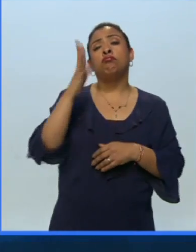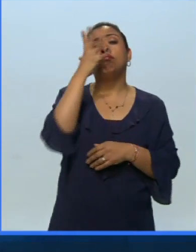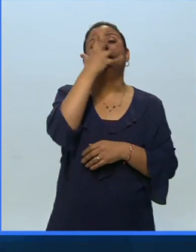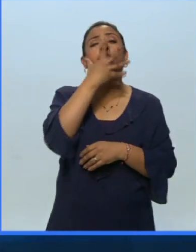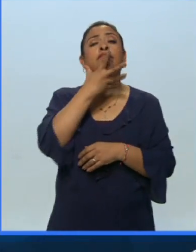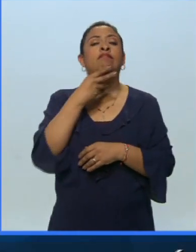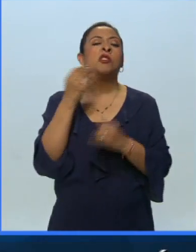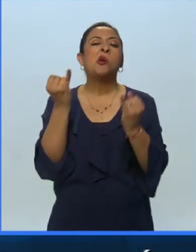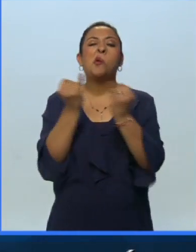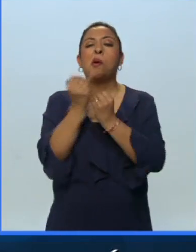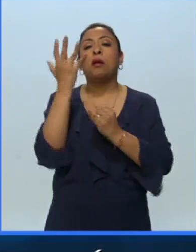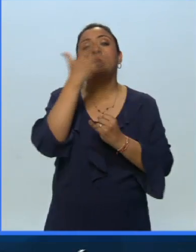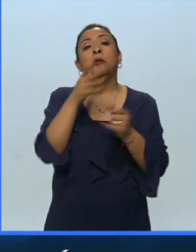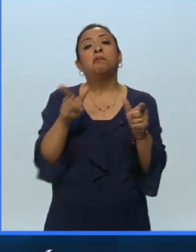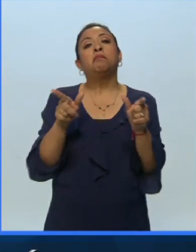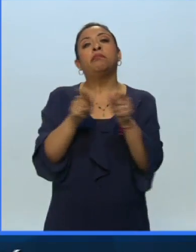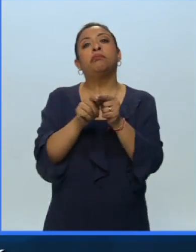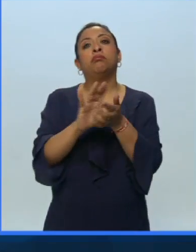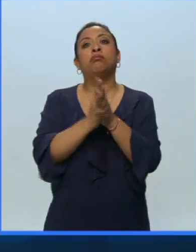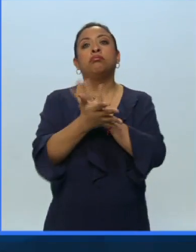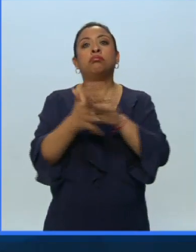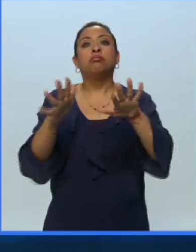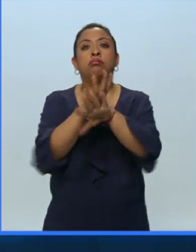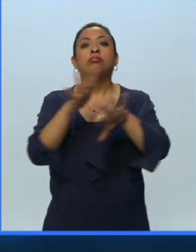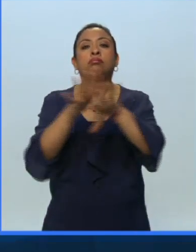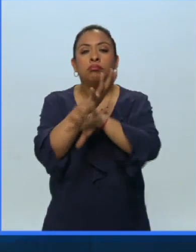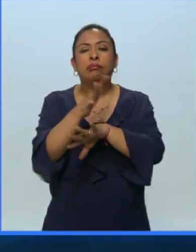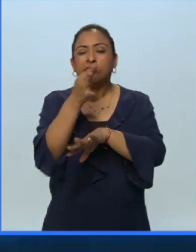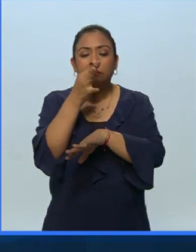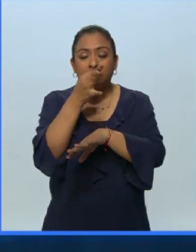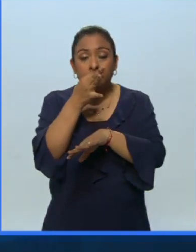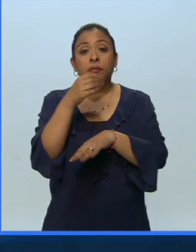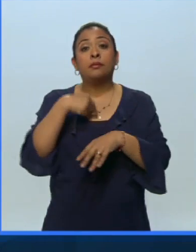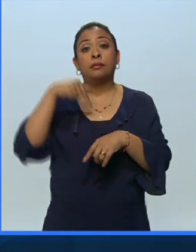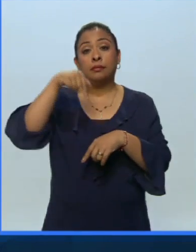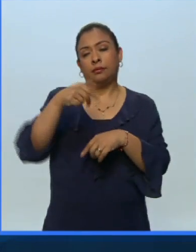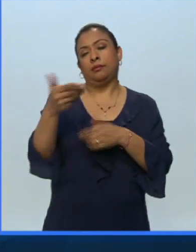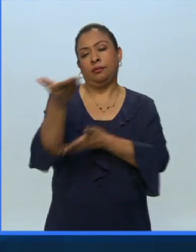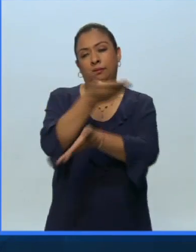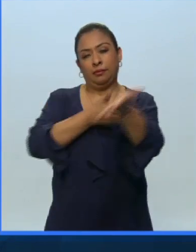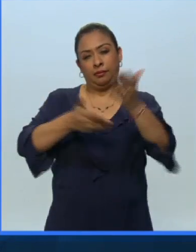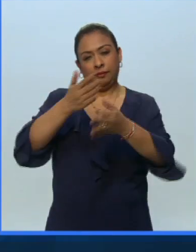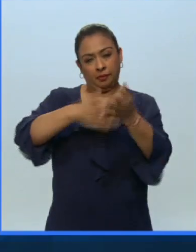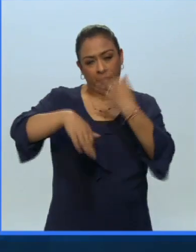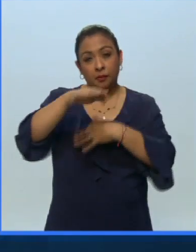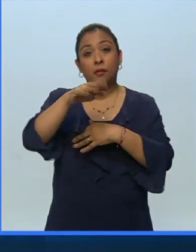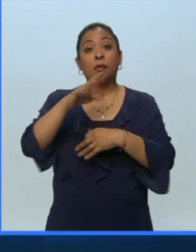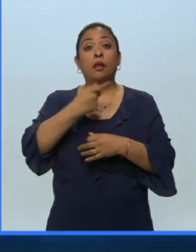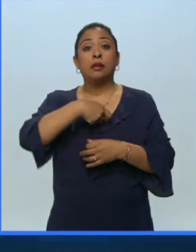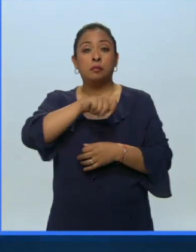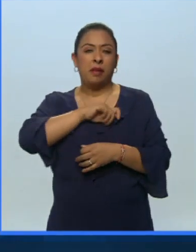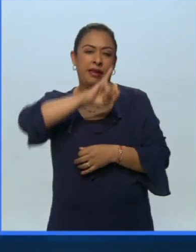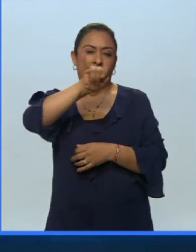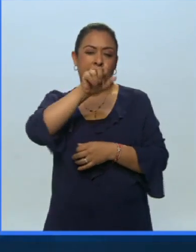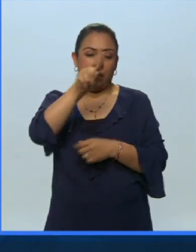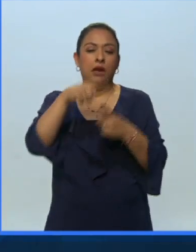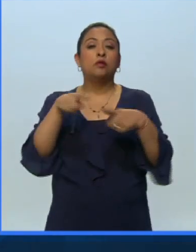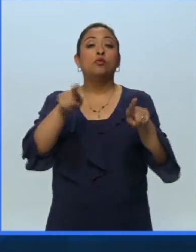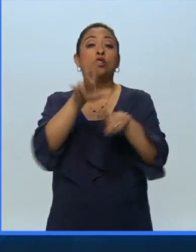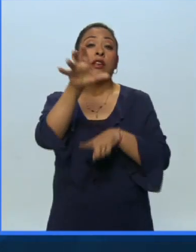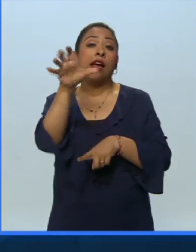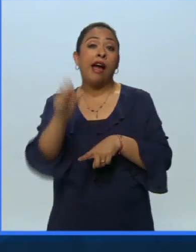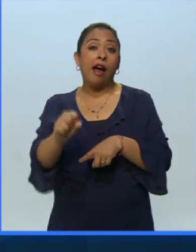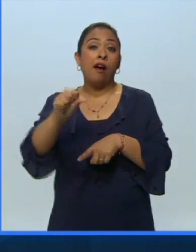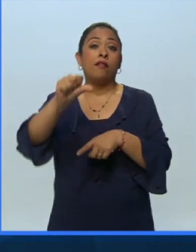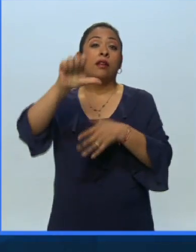todo lo bello, es breve y cambia a cada instante. Desde aquí vamos a compartir para todos ustedes jazz de España, música de África, de América